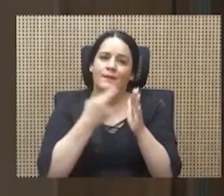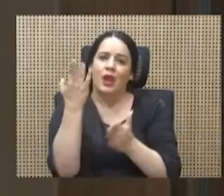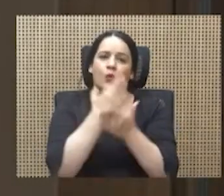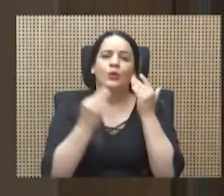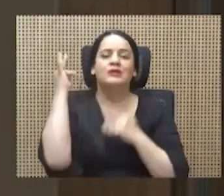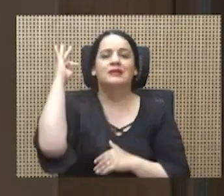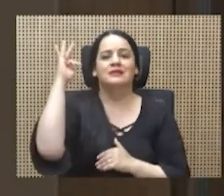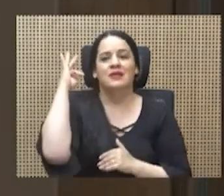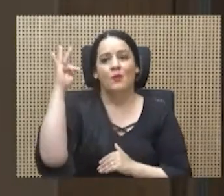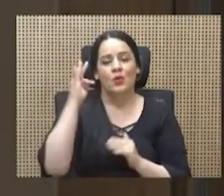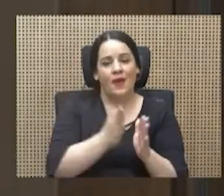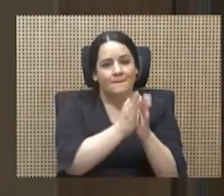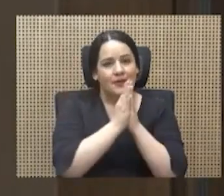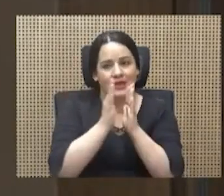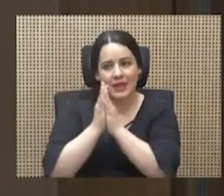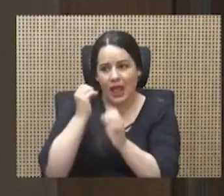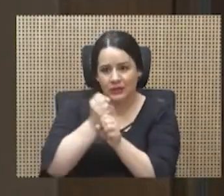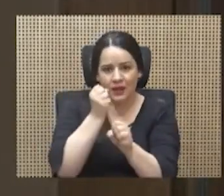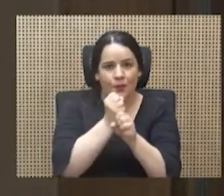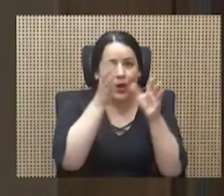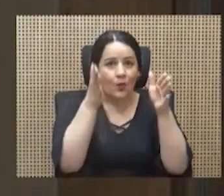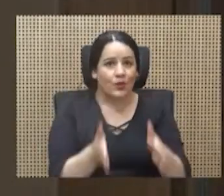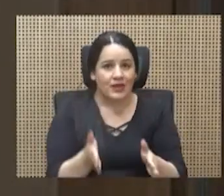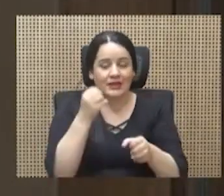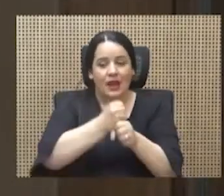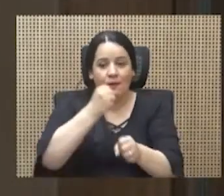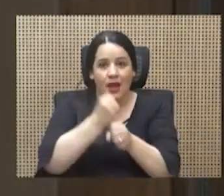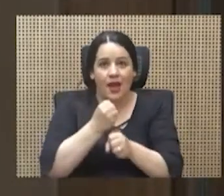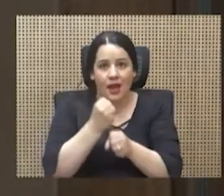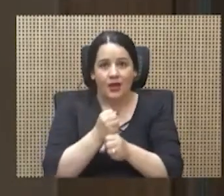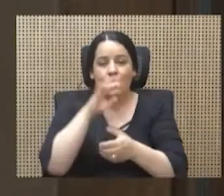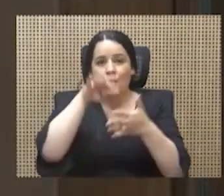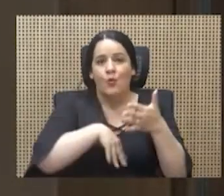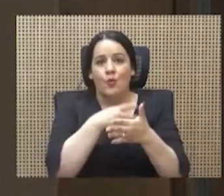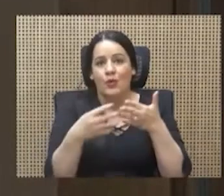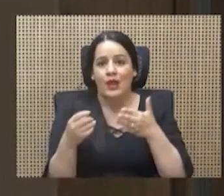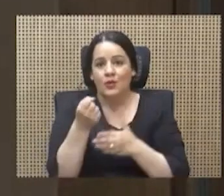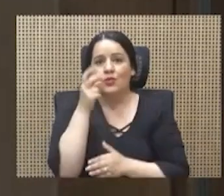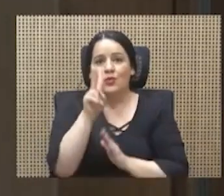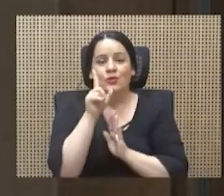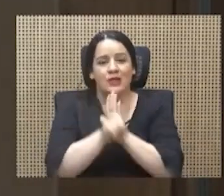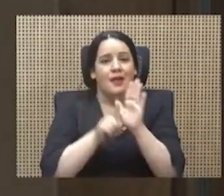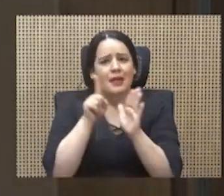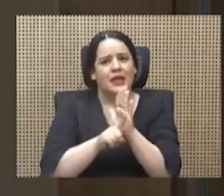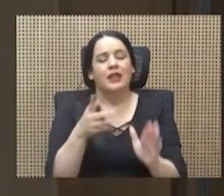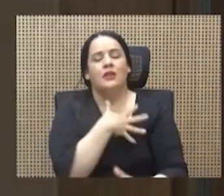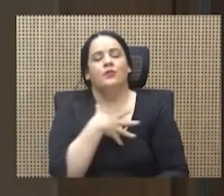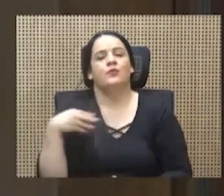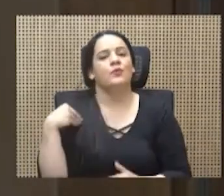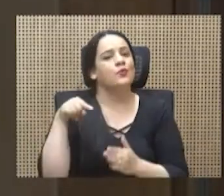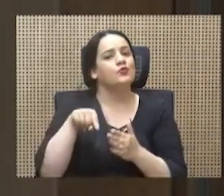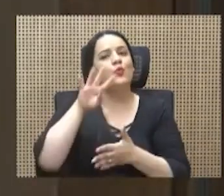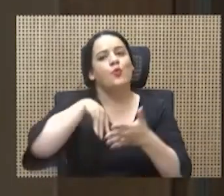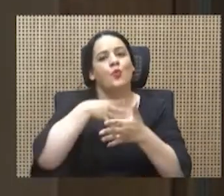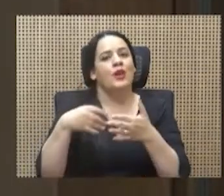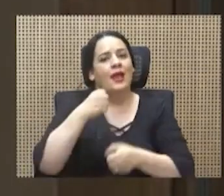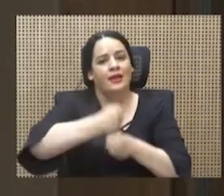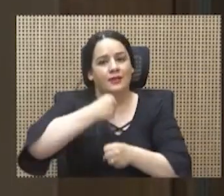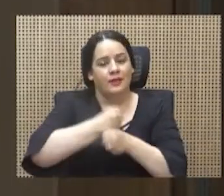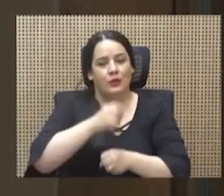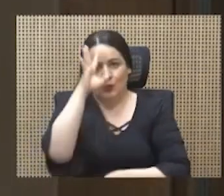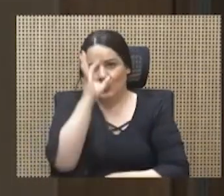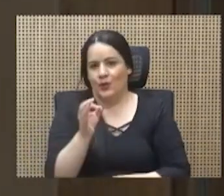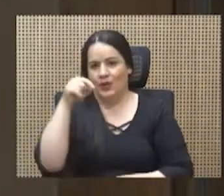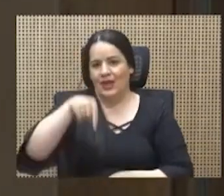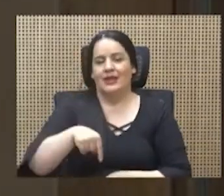ido a pedirle a los trabajadores que trabajan en esta jornada y que están fascinados con su jornada de trabajo. Yo creo que aquí los que